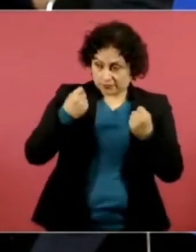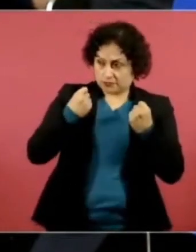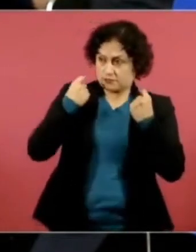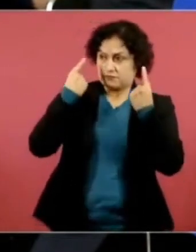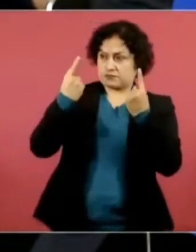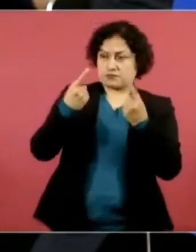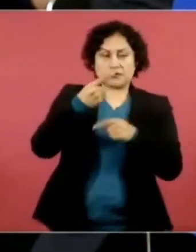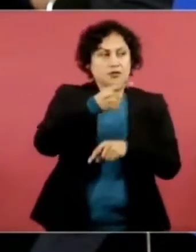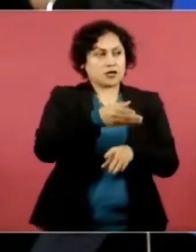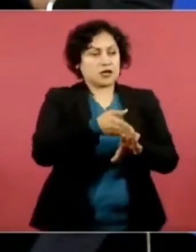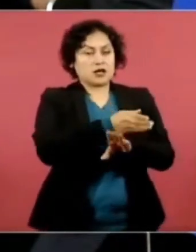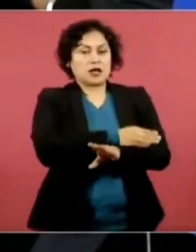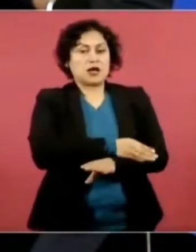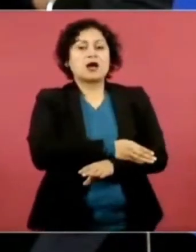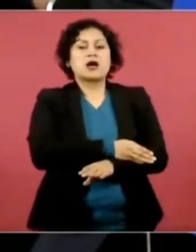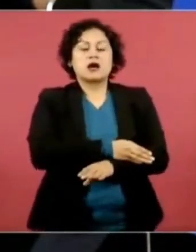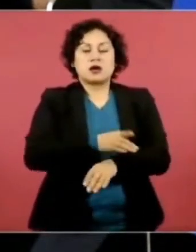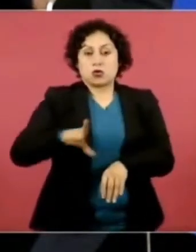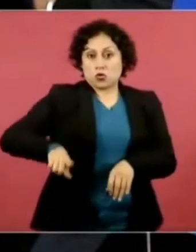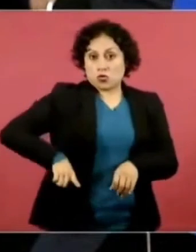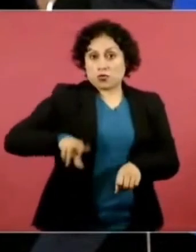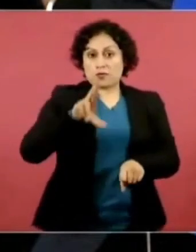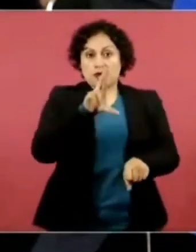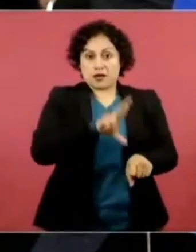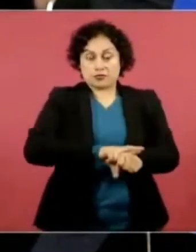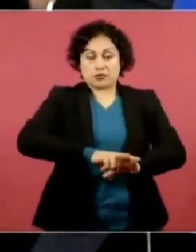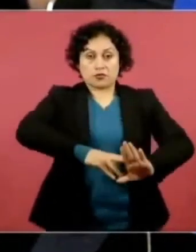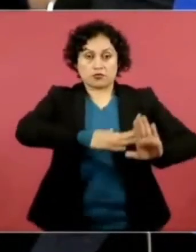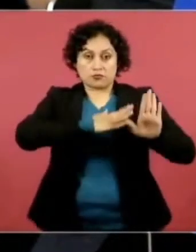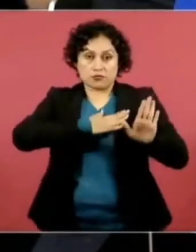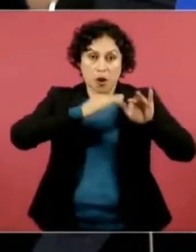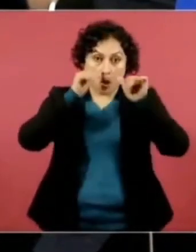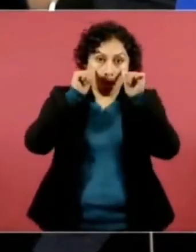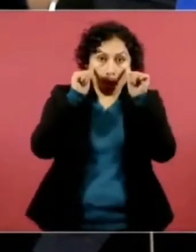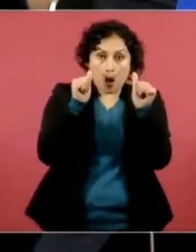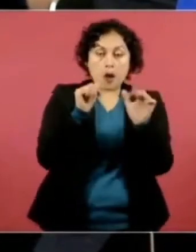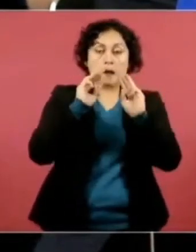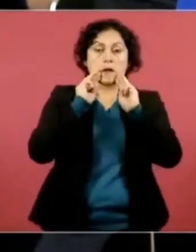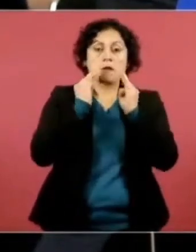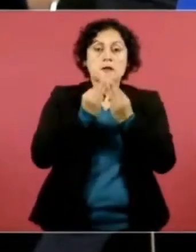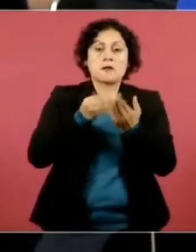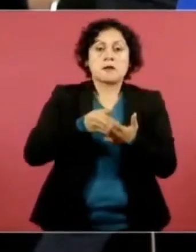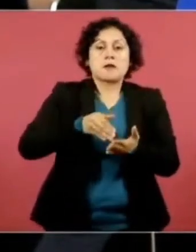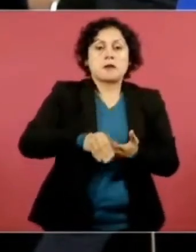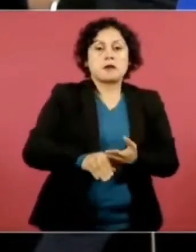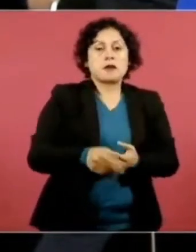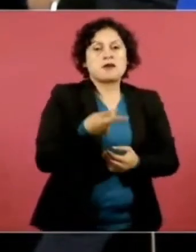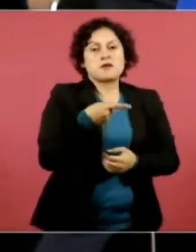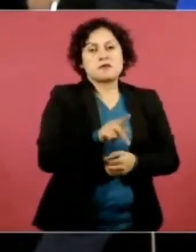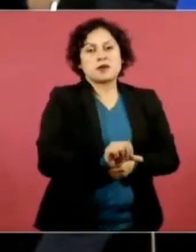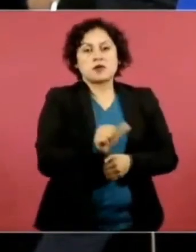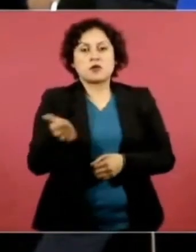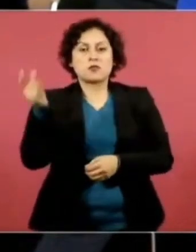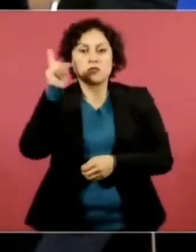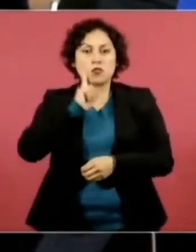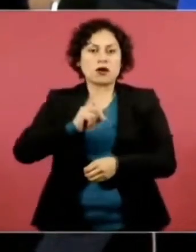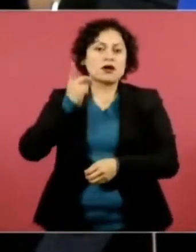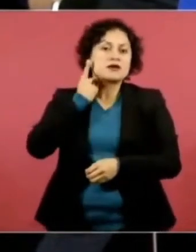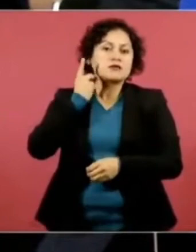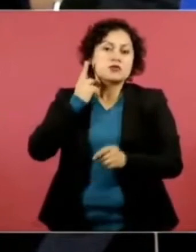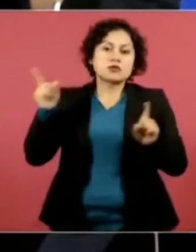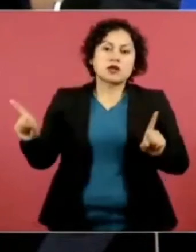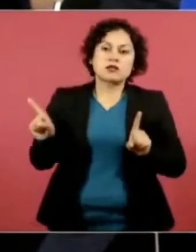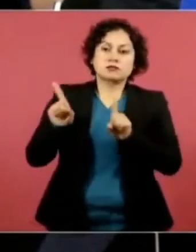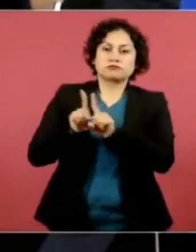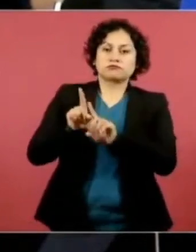se ha comprometido a combatir a los grupos criminales en el sur del Estado, la diputada Azucena Cisneros aparece en este video donde le llaman el gran ser humano,